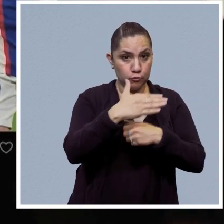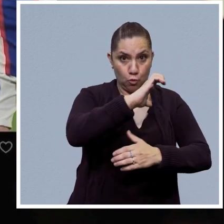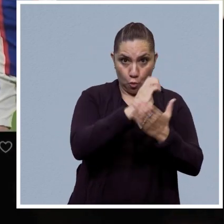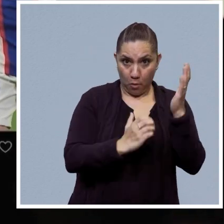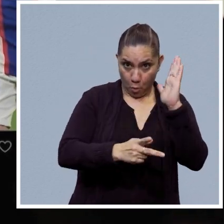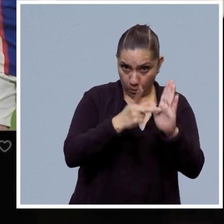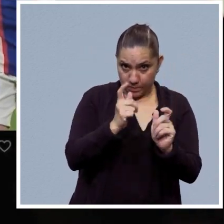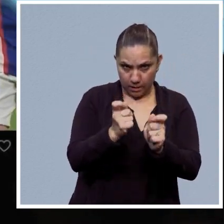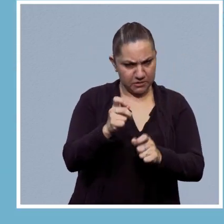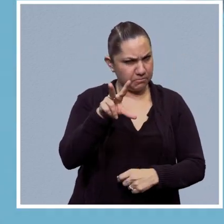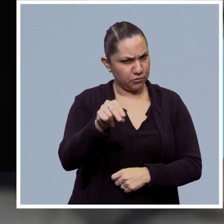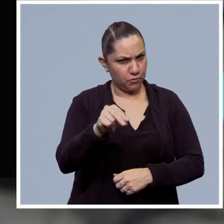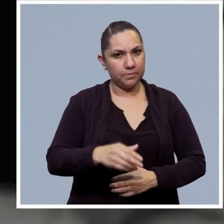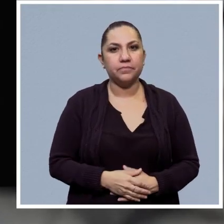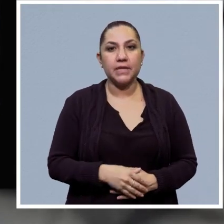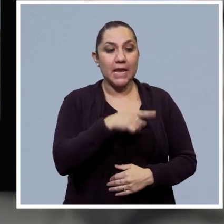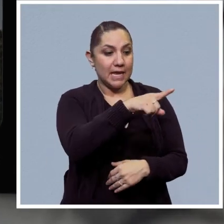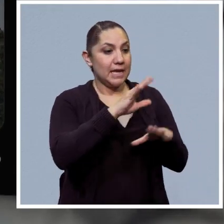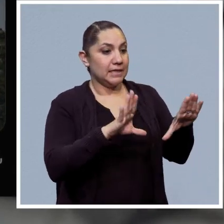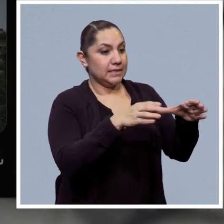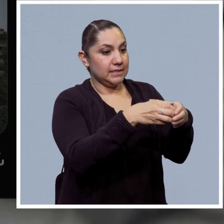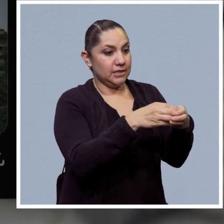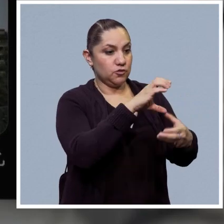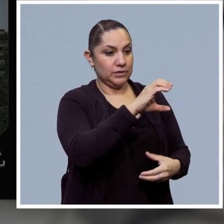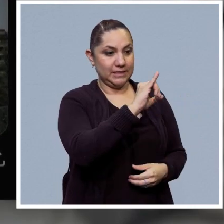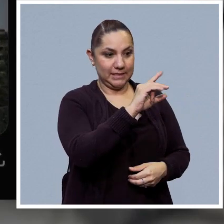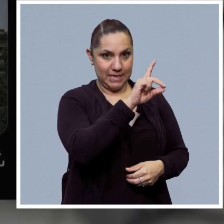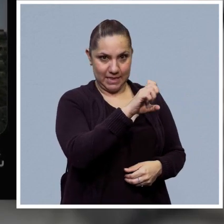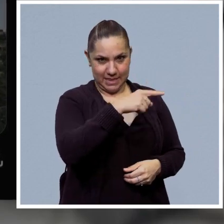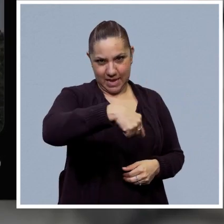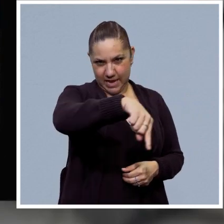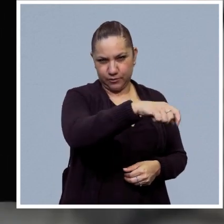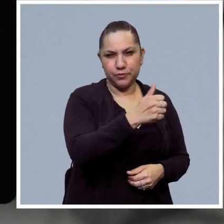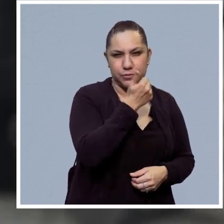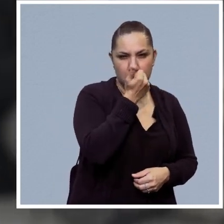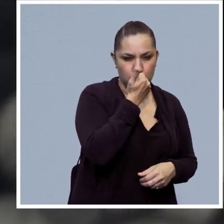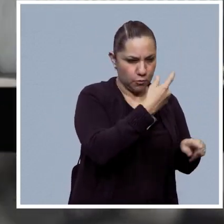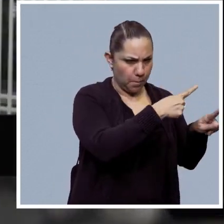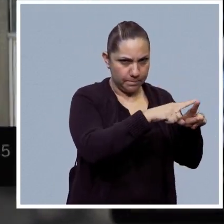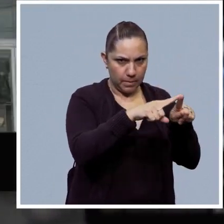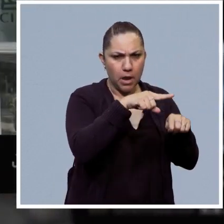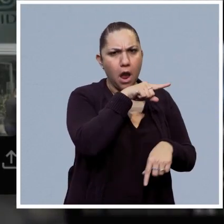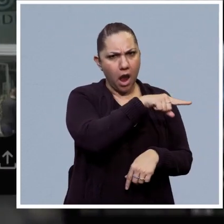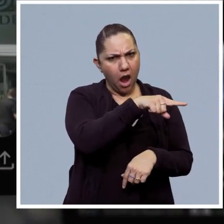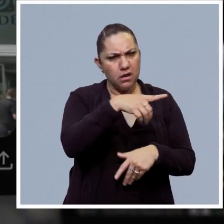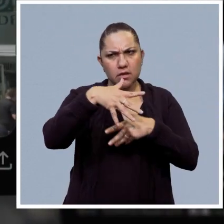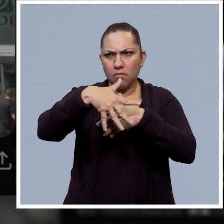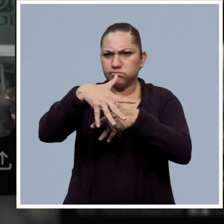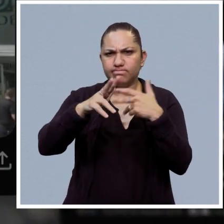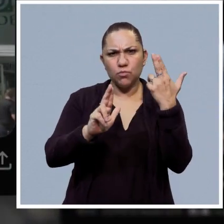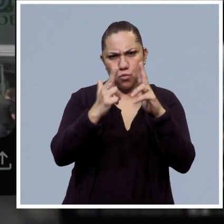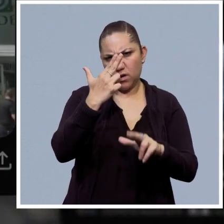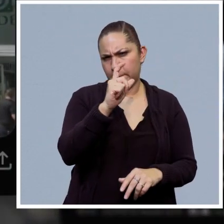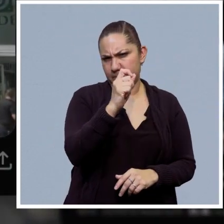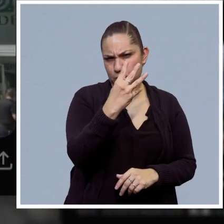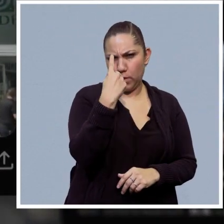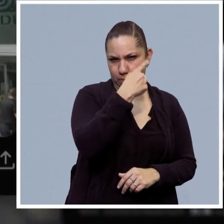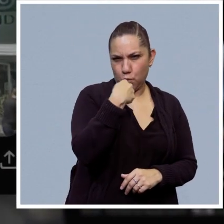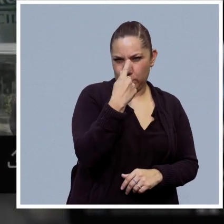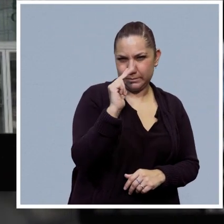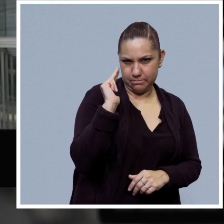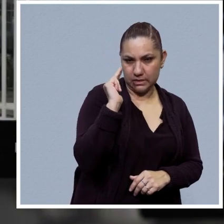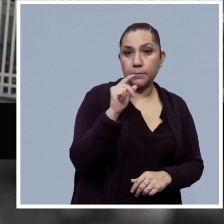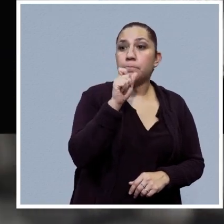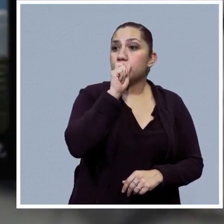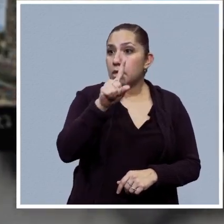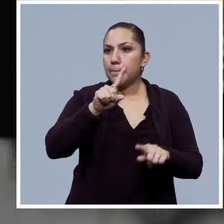renovará su contrato. Estudiantes del Centro de Investigación y Docencia Económica CIDE participaron en el paro de 24 horas